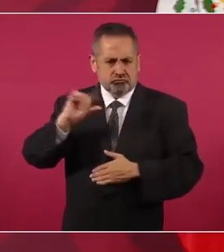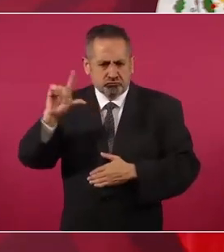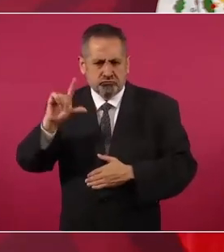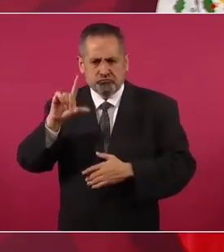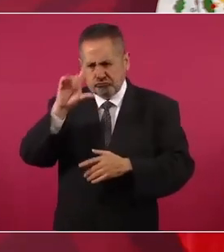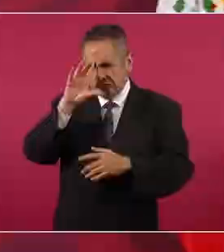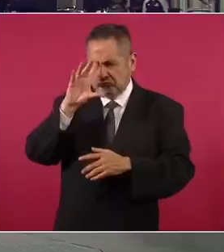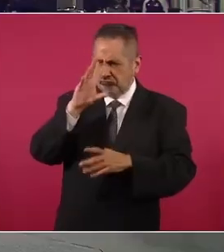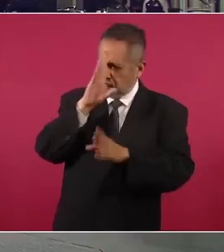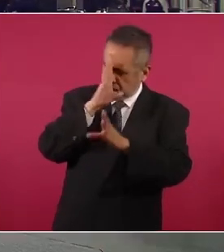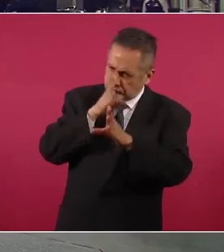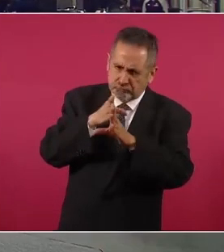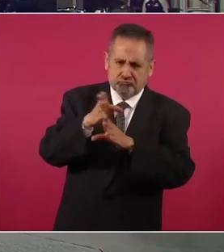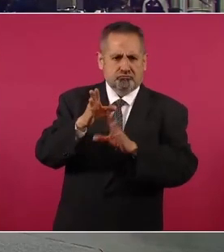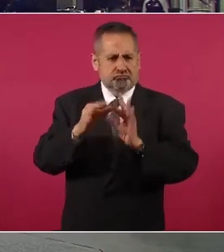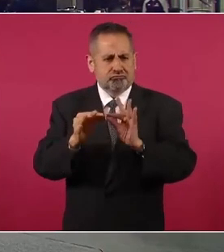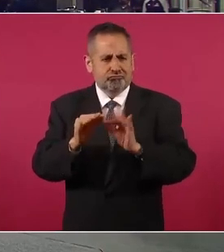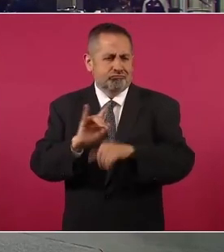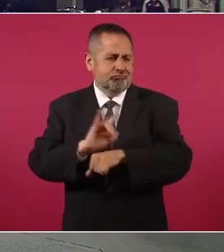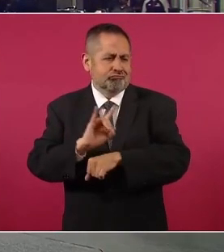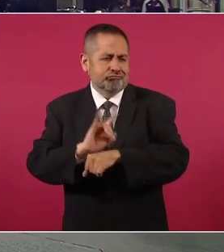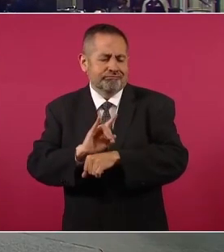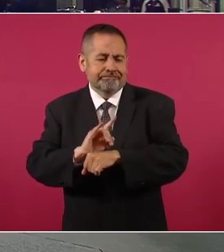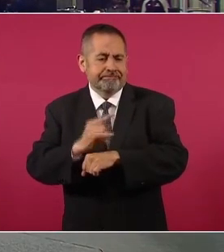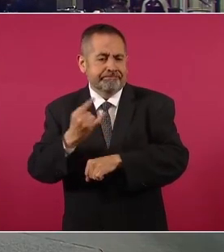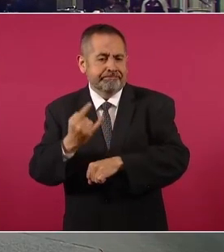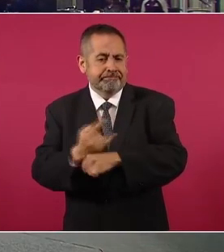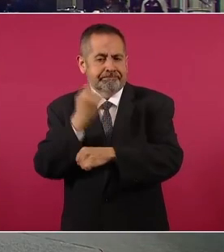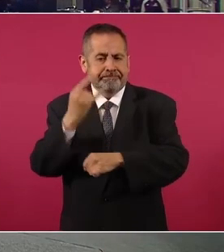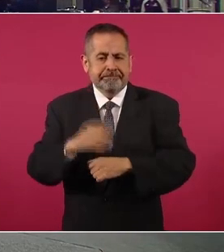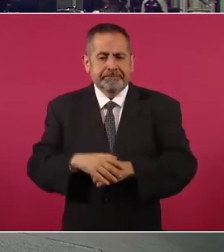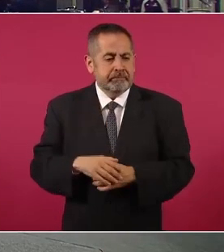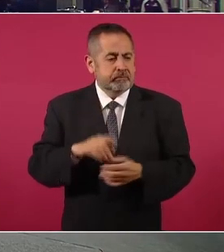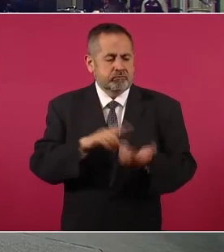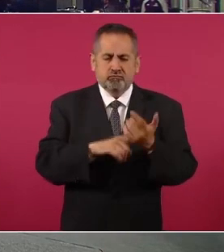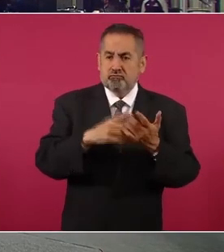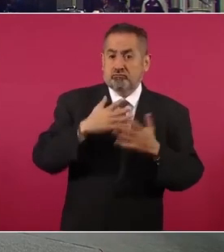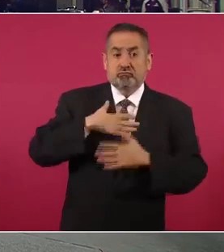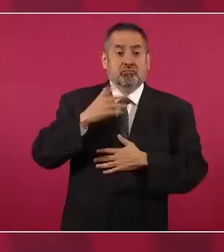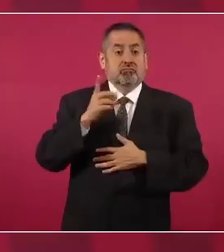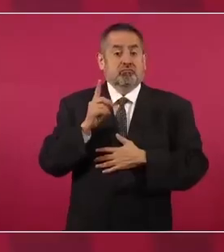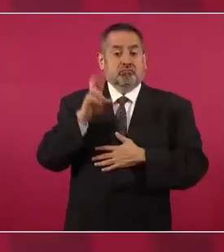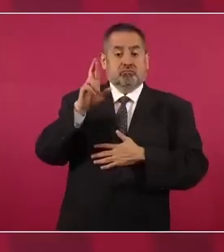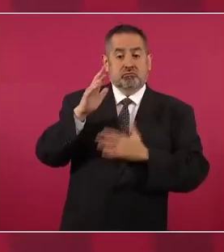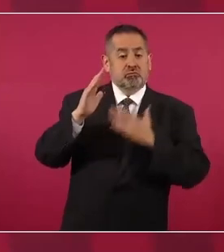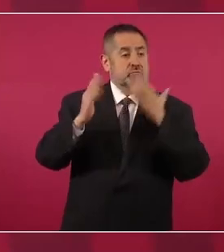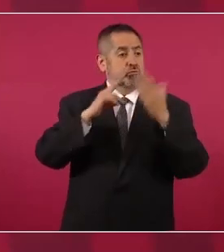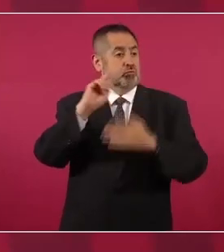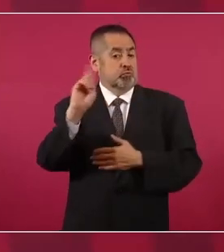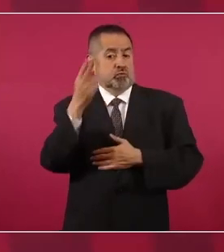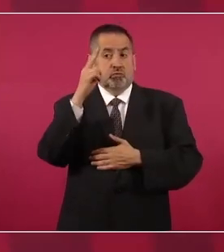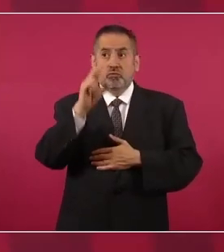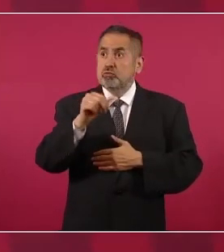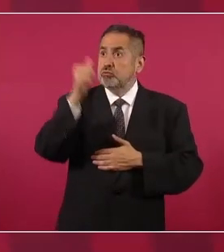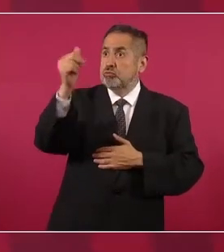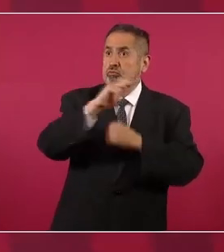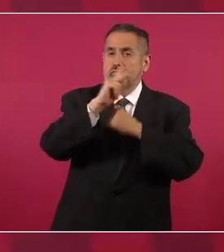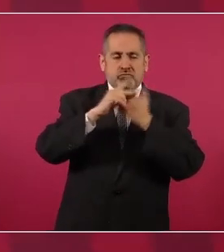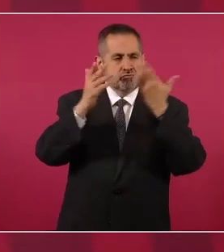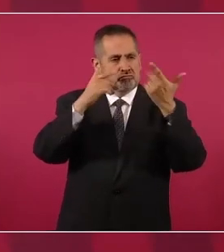bien formados, doctores de universidades del extranjero,